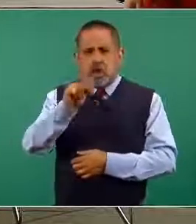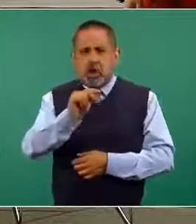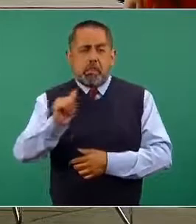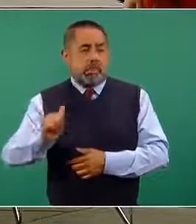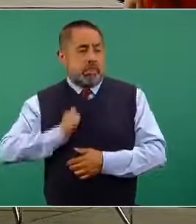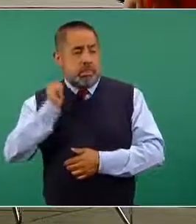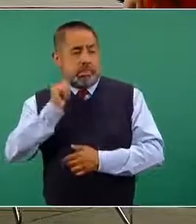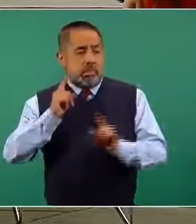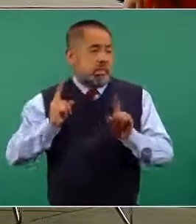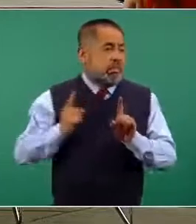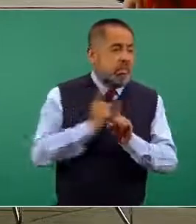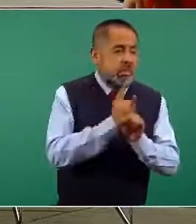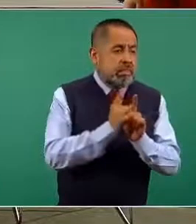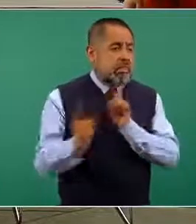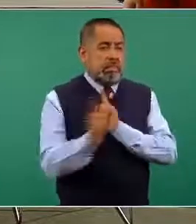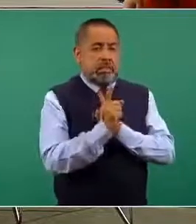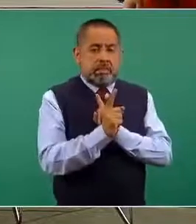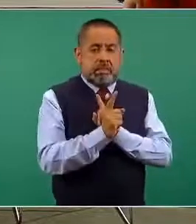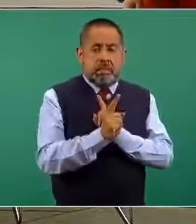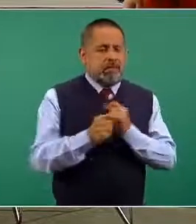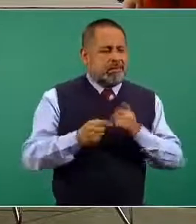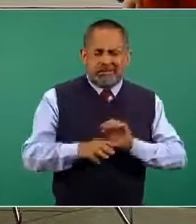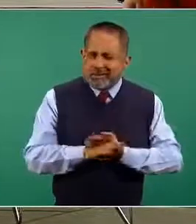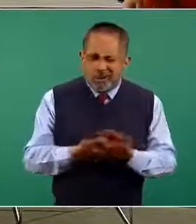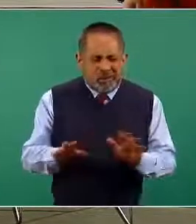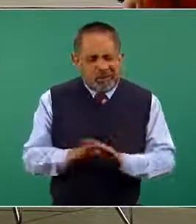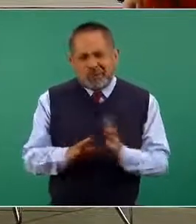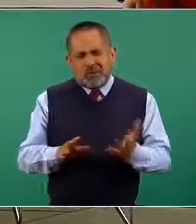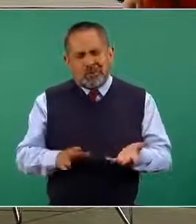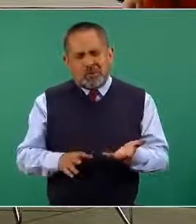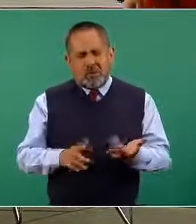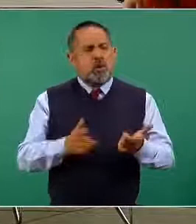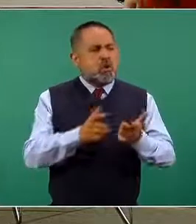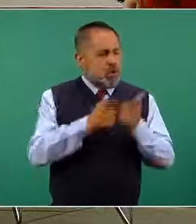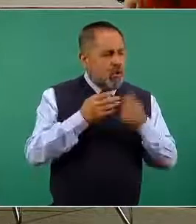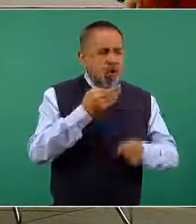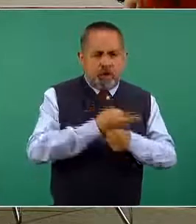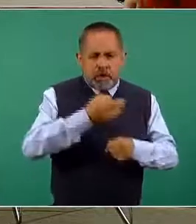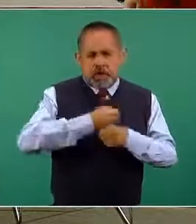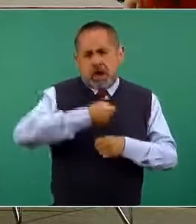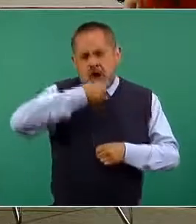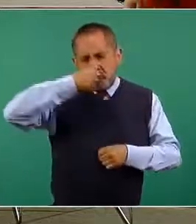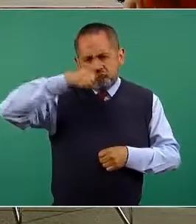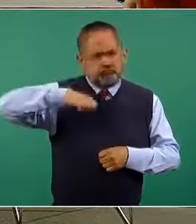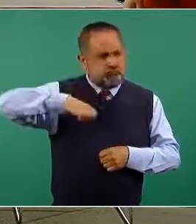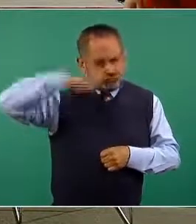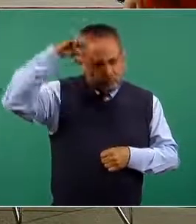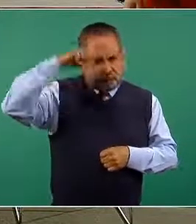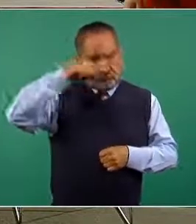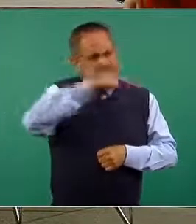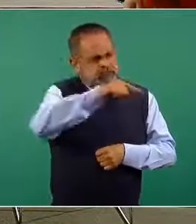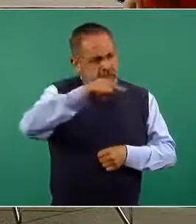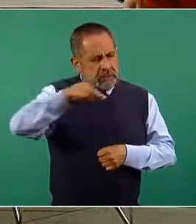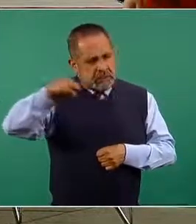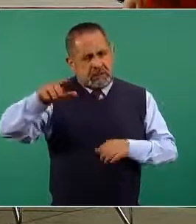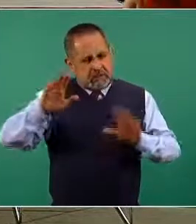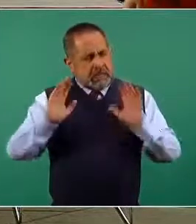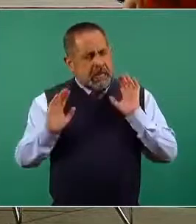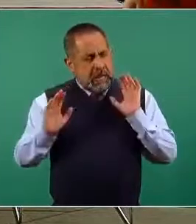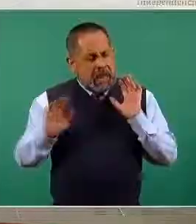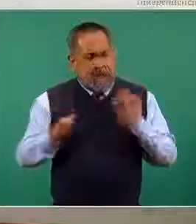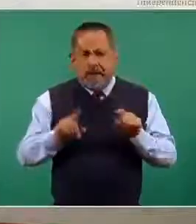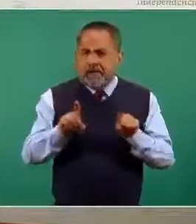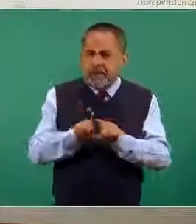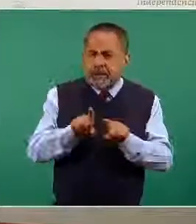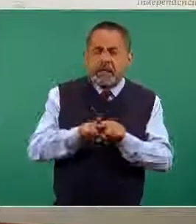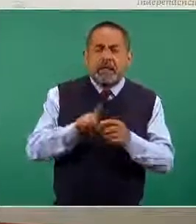No sólo es el turno del grupo de edad que nos está correspondiendo en este momento, que son las personas adultas mayores, sino